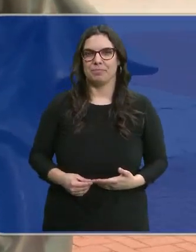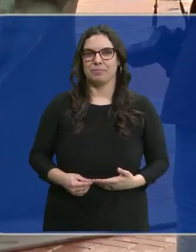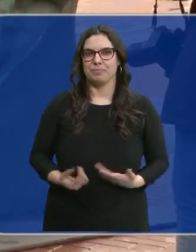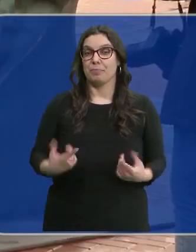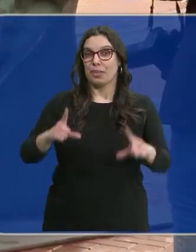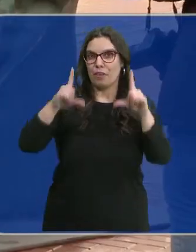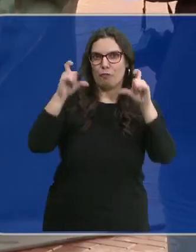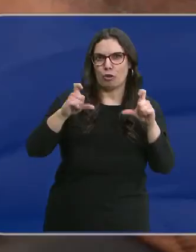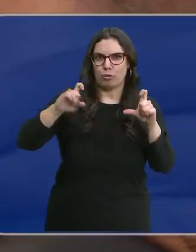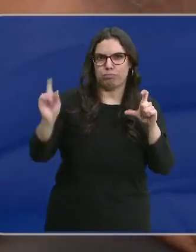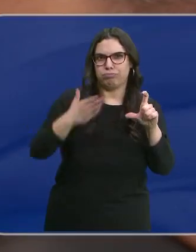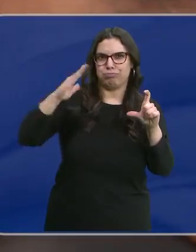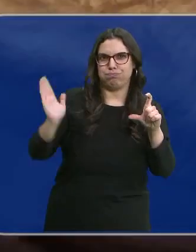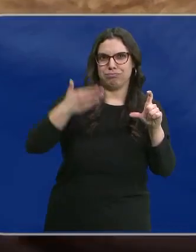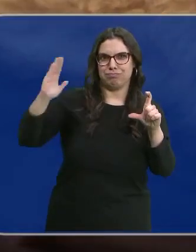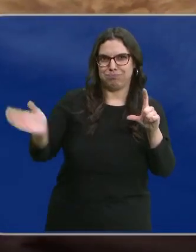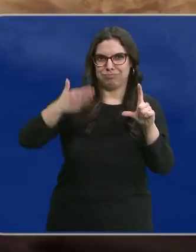Una foto tras otra.